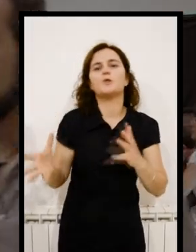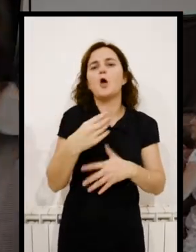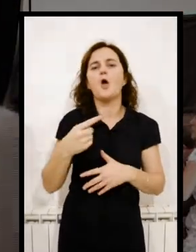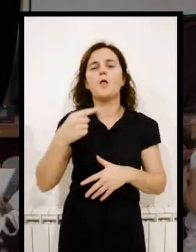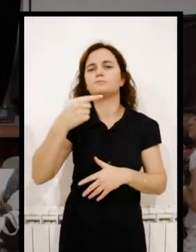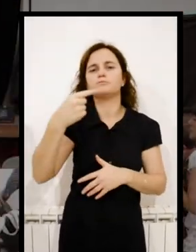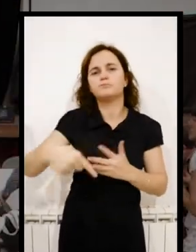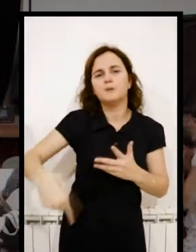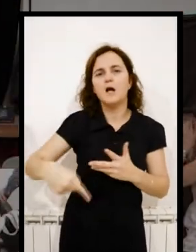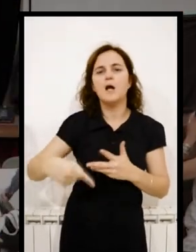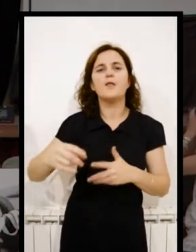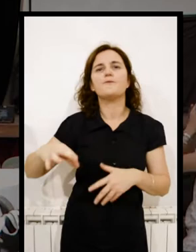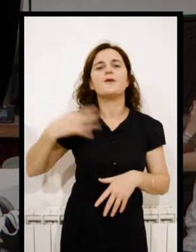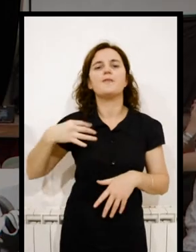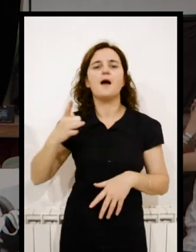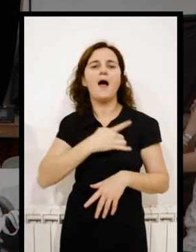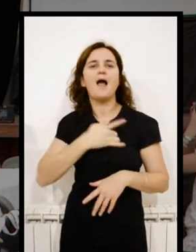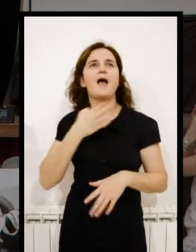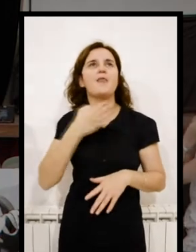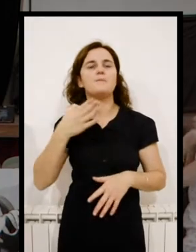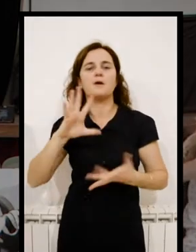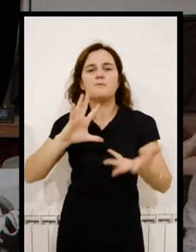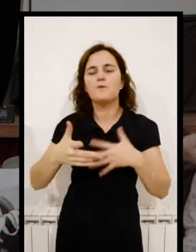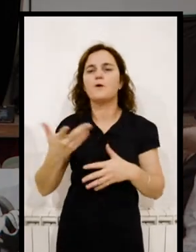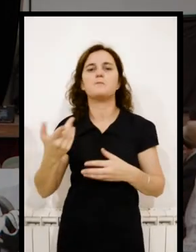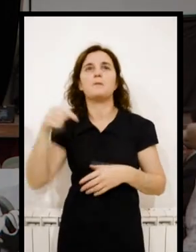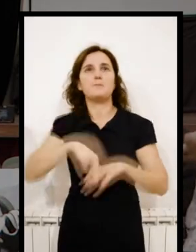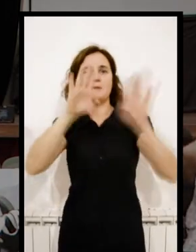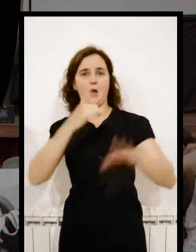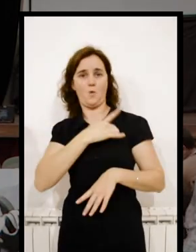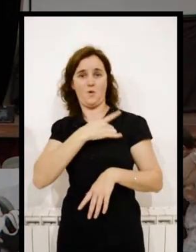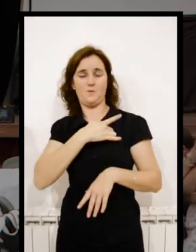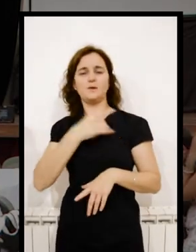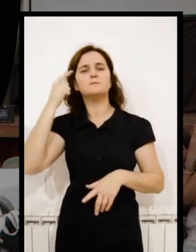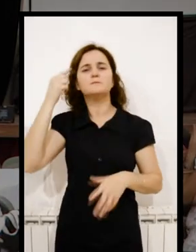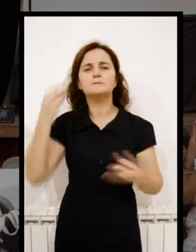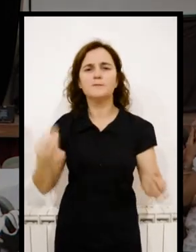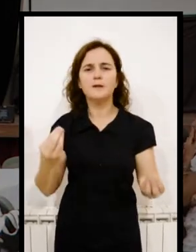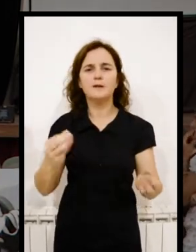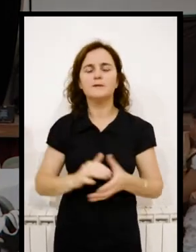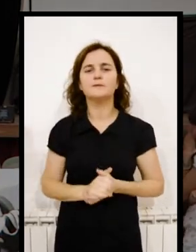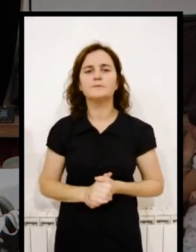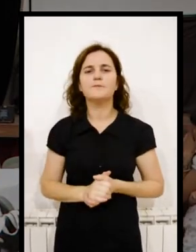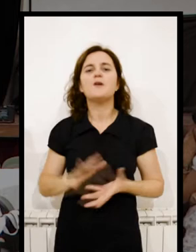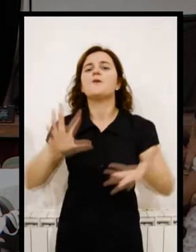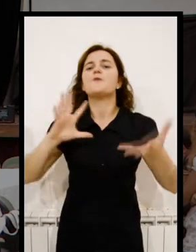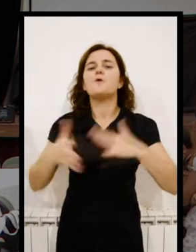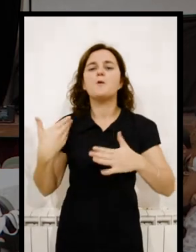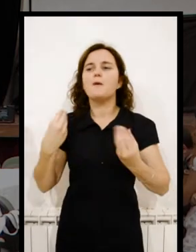aquellas dimensiones de la vida académica de una institución de formación como es la universidad, que suponen